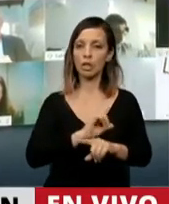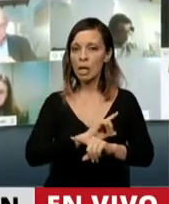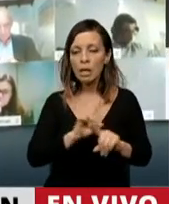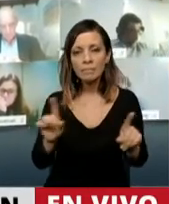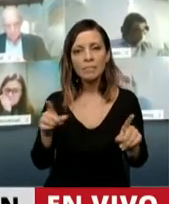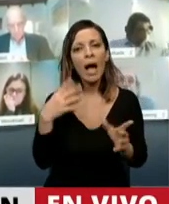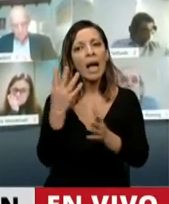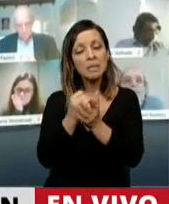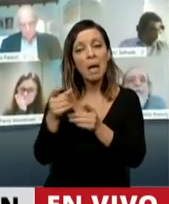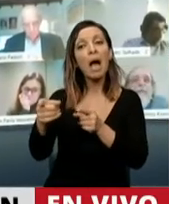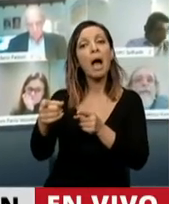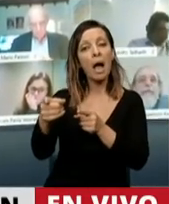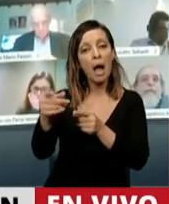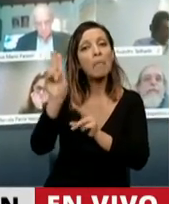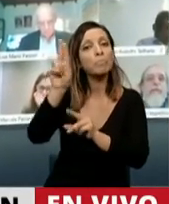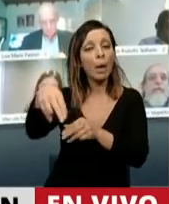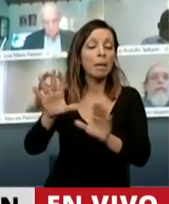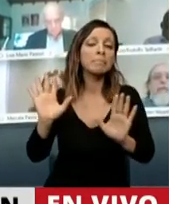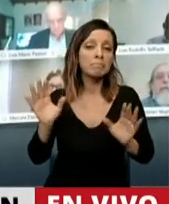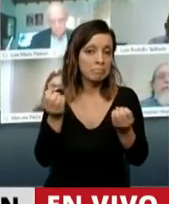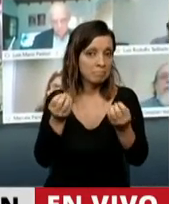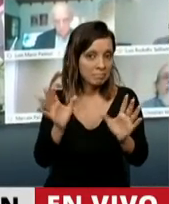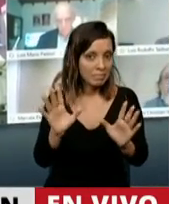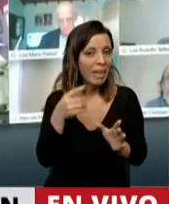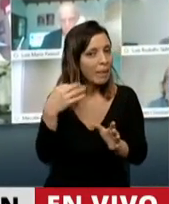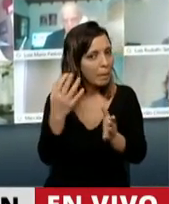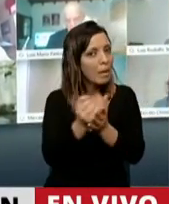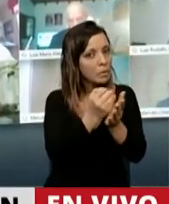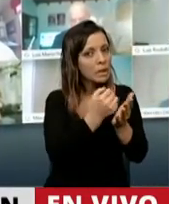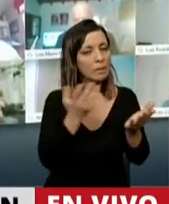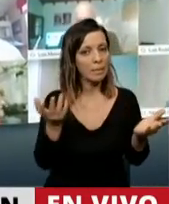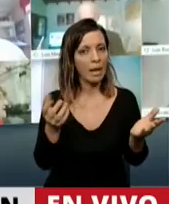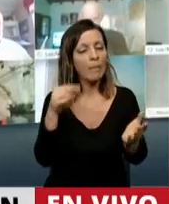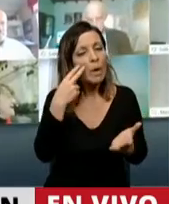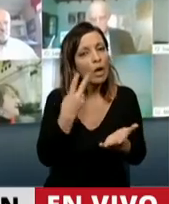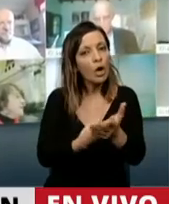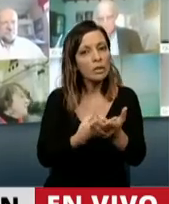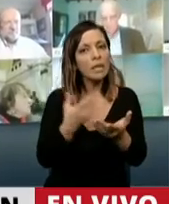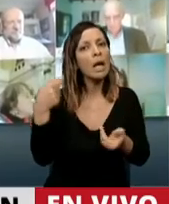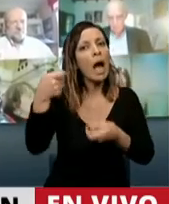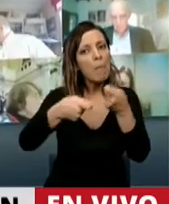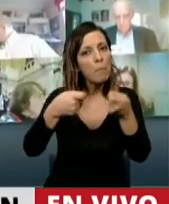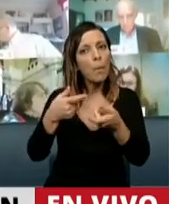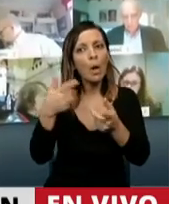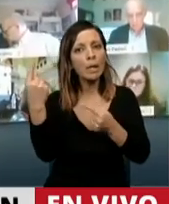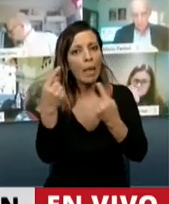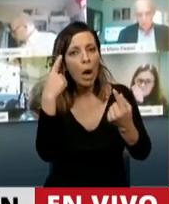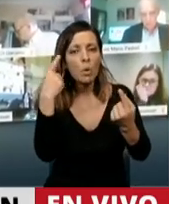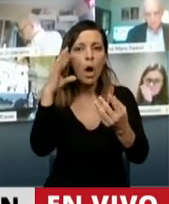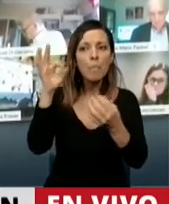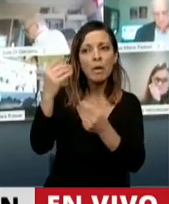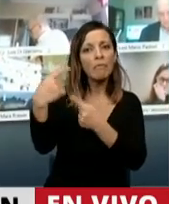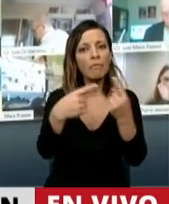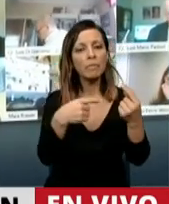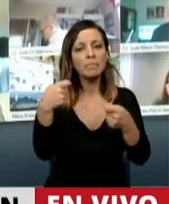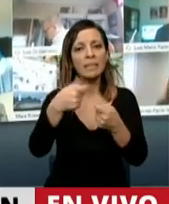aceptar que el otro puede tener razón, En este punto debemos reconocer el aporte realizado en este proyecto por los